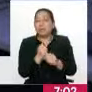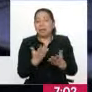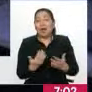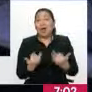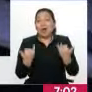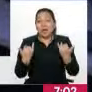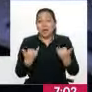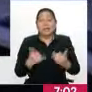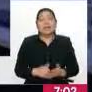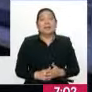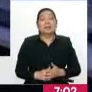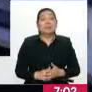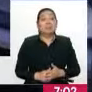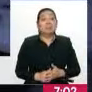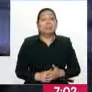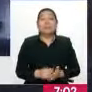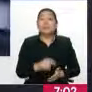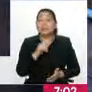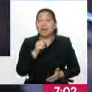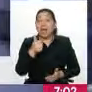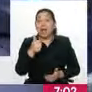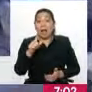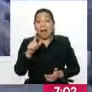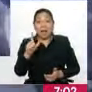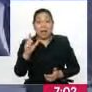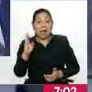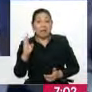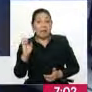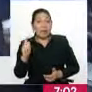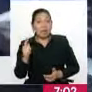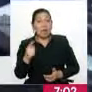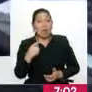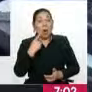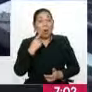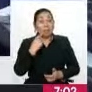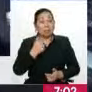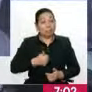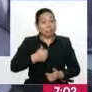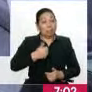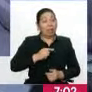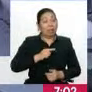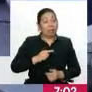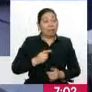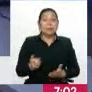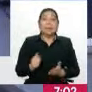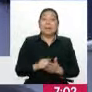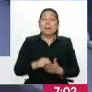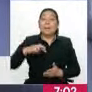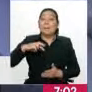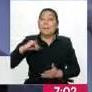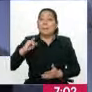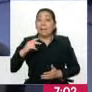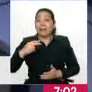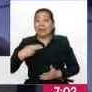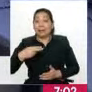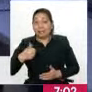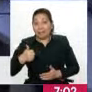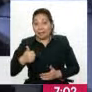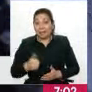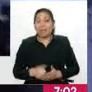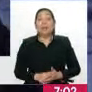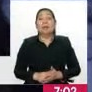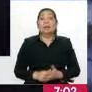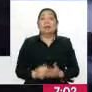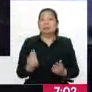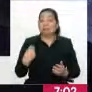Yo me encuentro acompañada de Alberto Pimentel, jefe del Servicio de Tránsito, y Mirta Sánchez Faría, gerenta de Talento Humano de